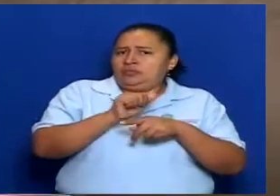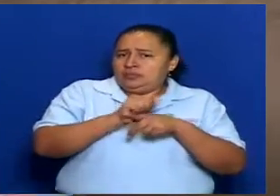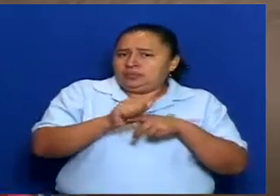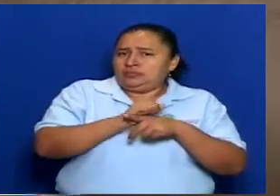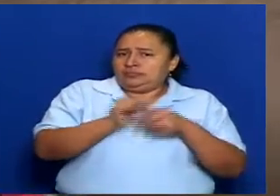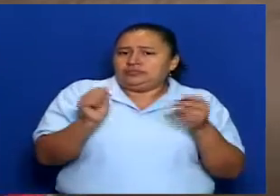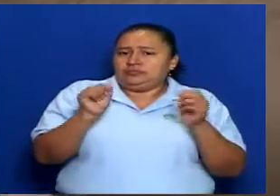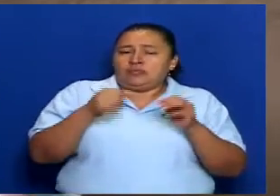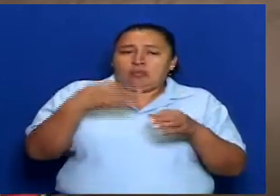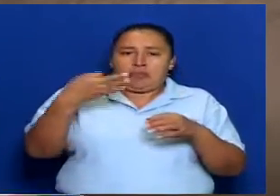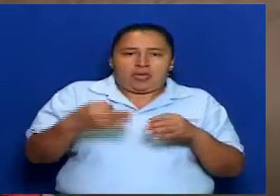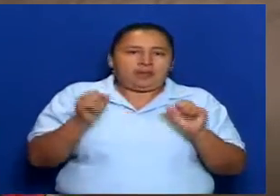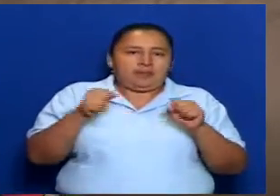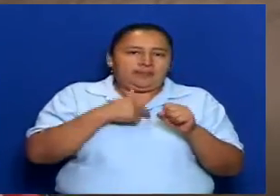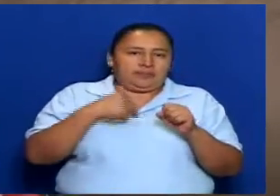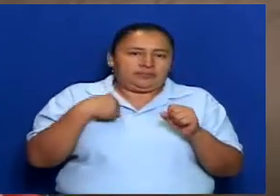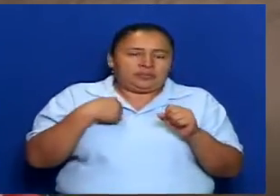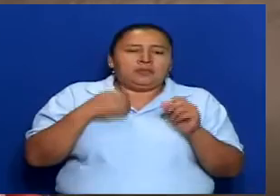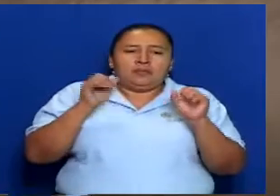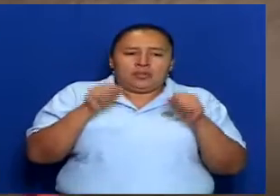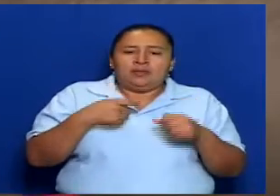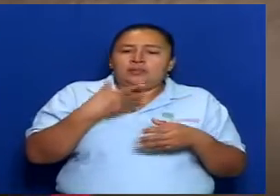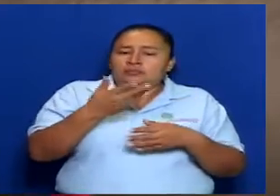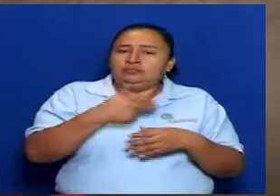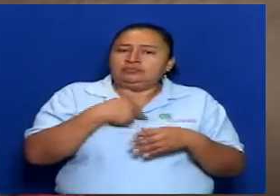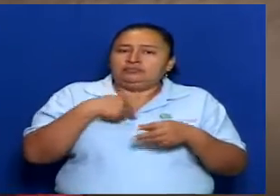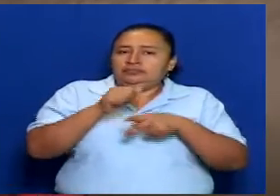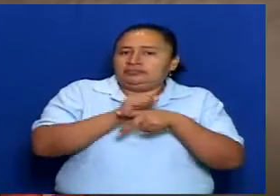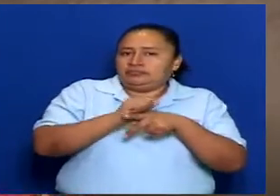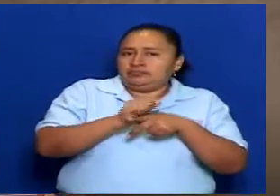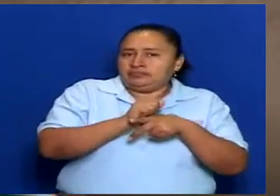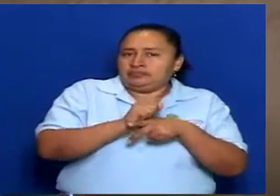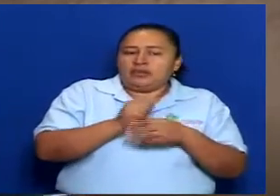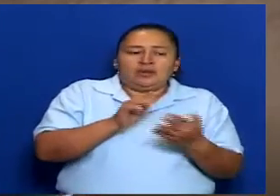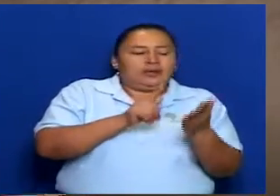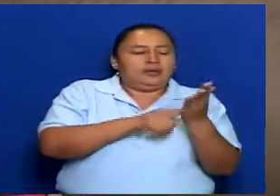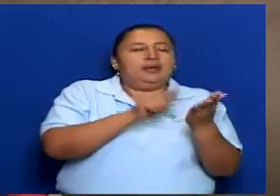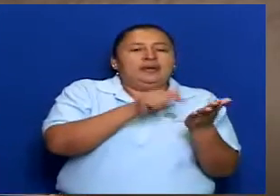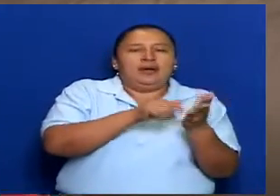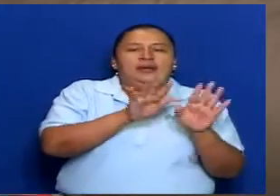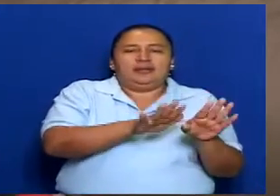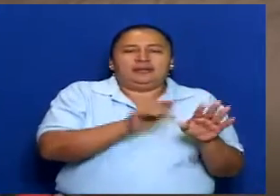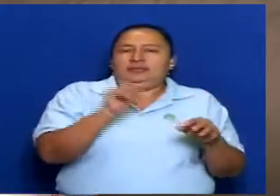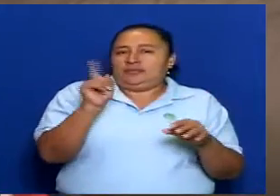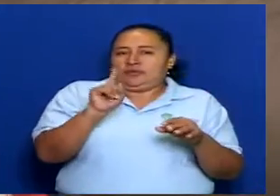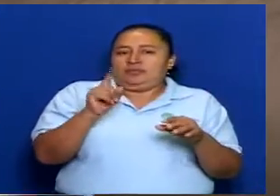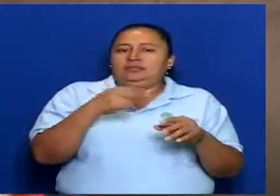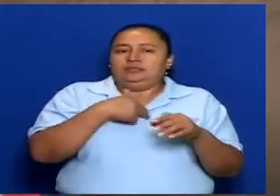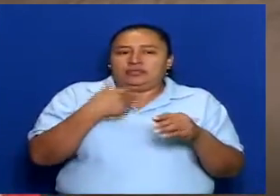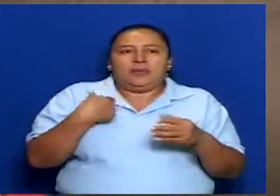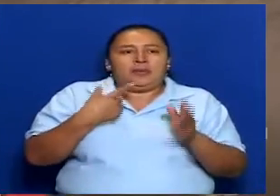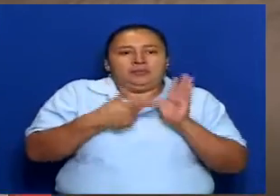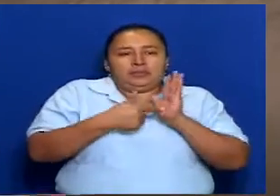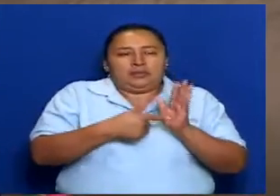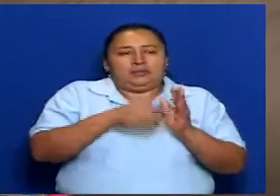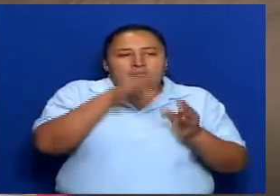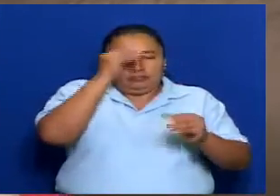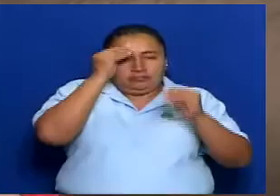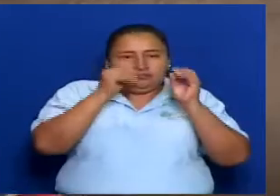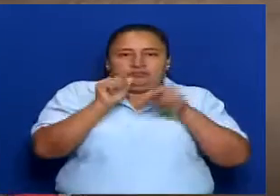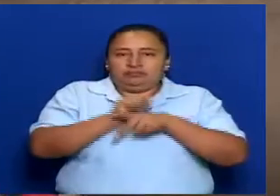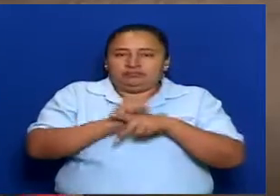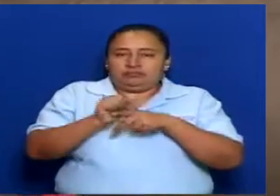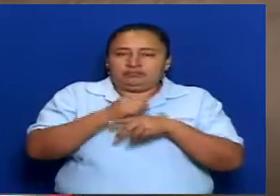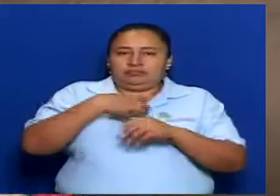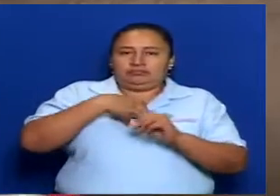eficiencia, que se pueda aplicar, no que quede ahí por quedar, sino que nosotros seamos los ejemplos desde la